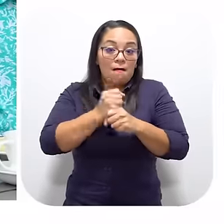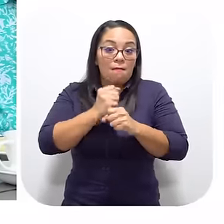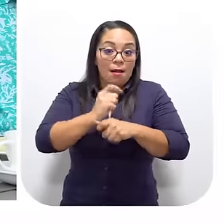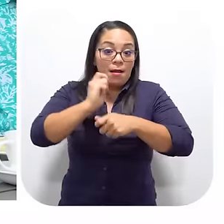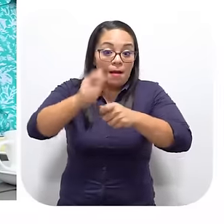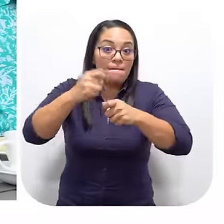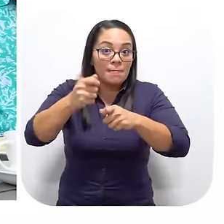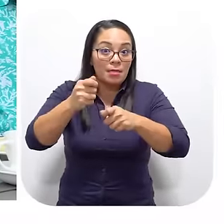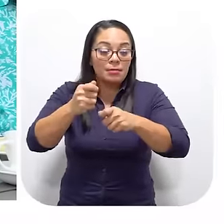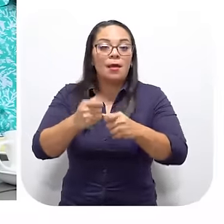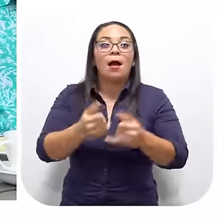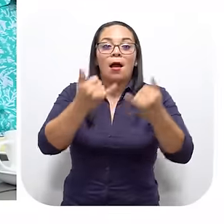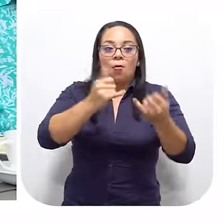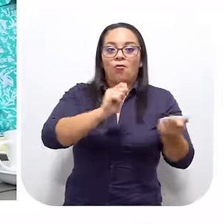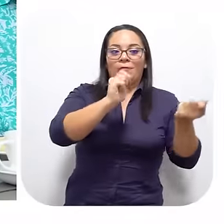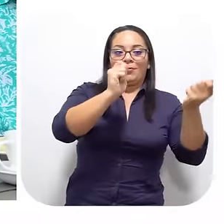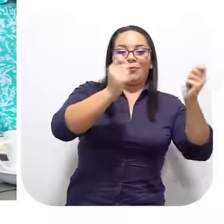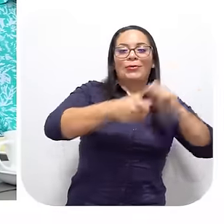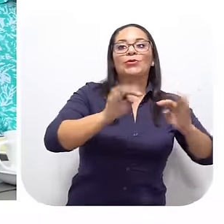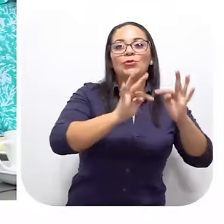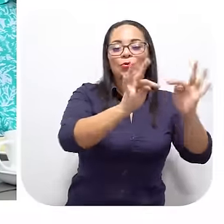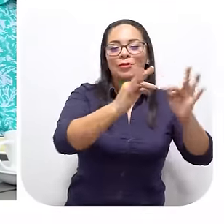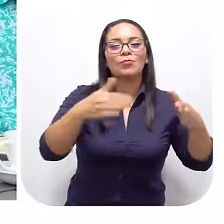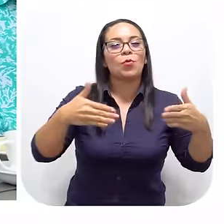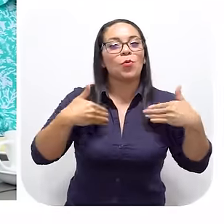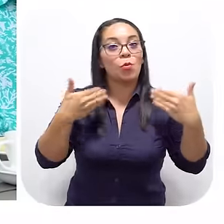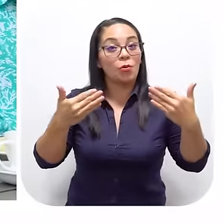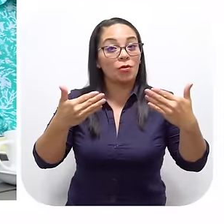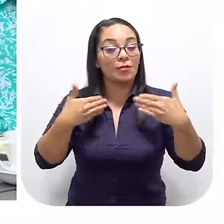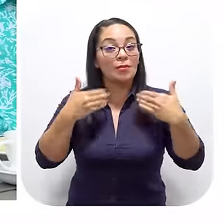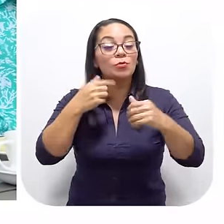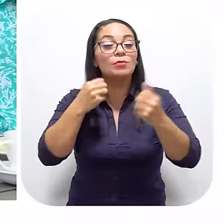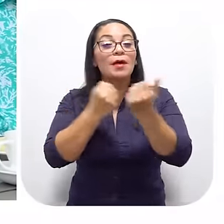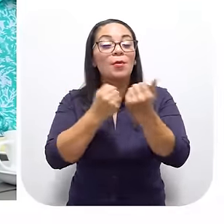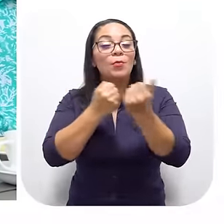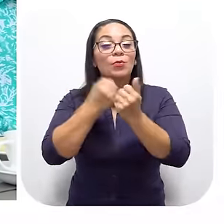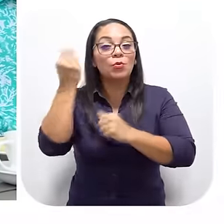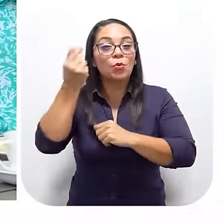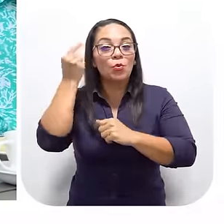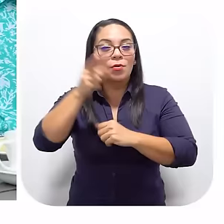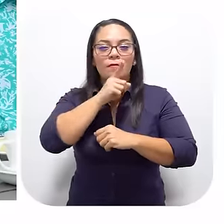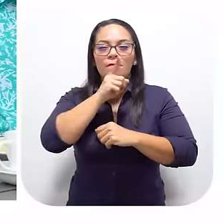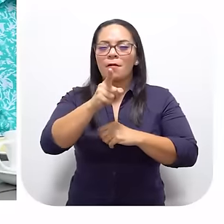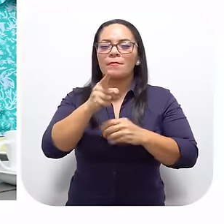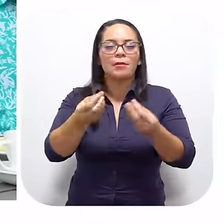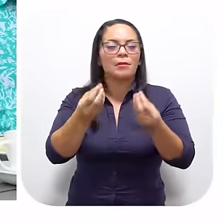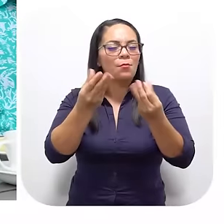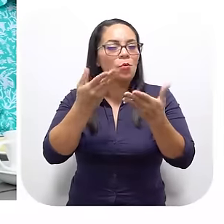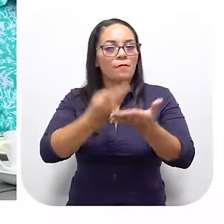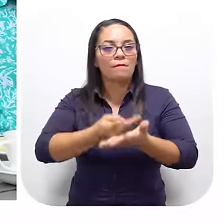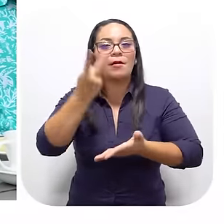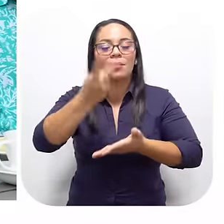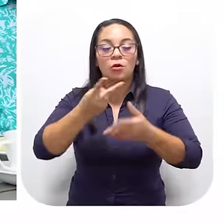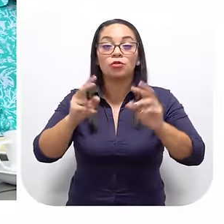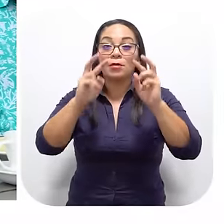pesca Ahora lo hacemos Con el turismo Y estamos muy contentos ¿Verdad? Porque el apoyo Del gobierno